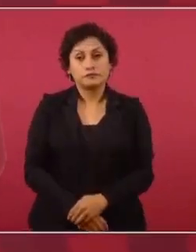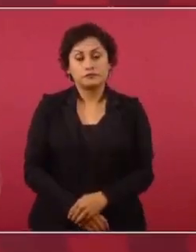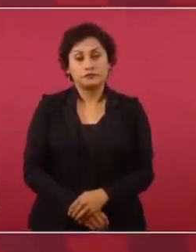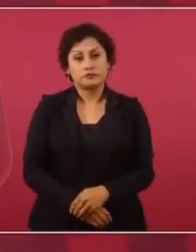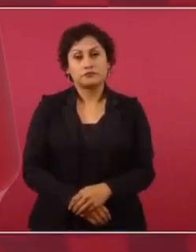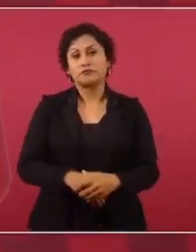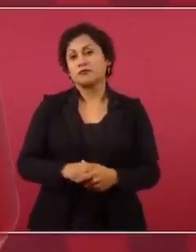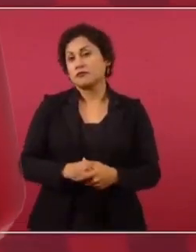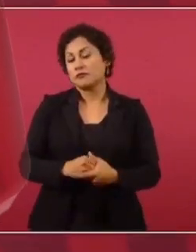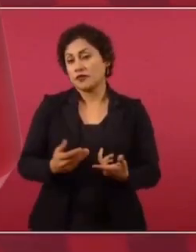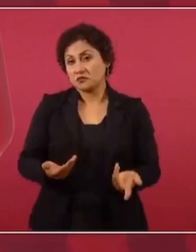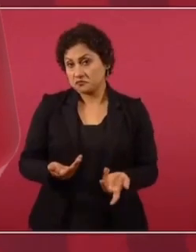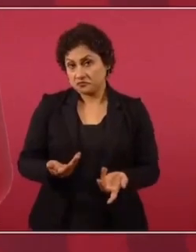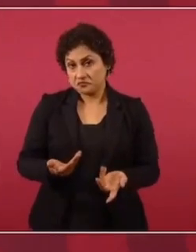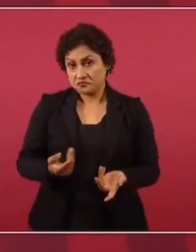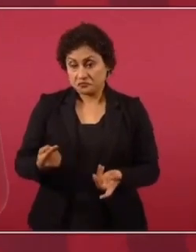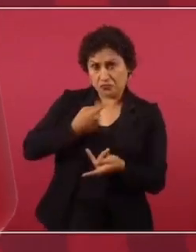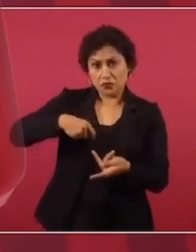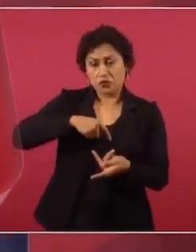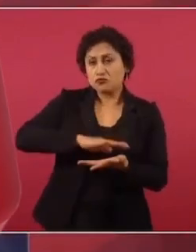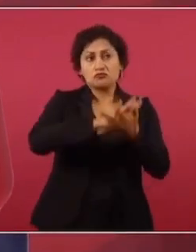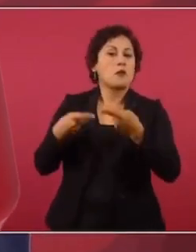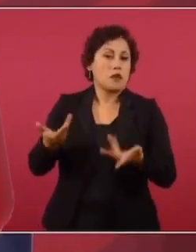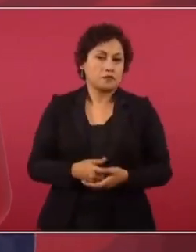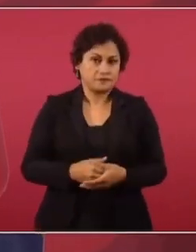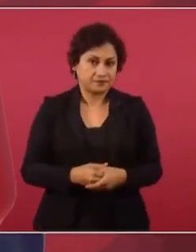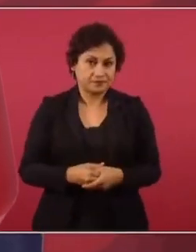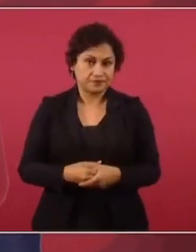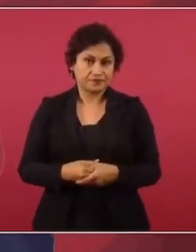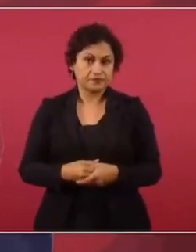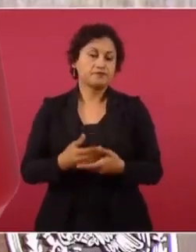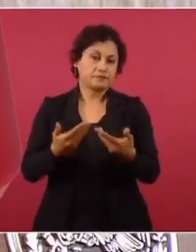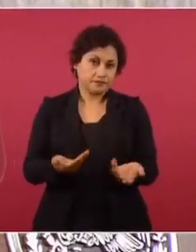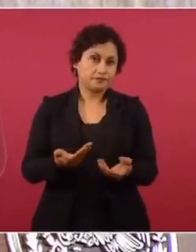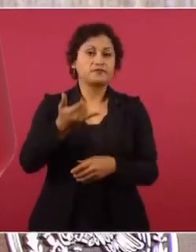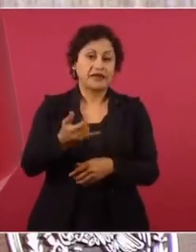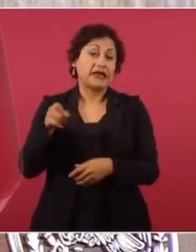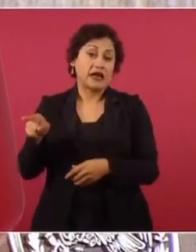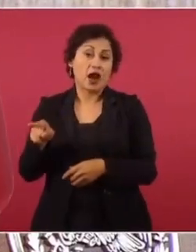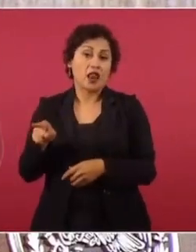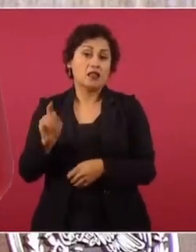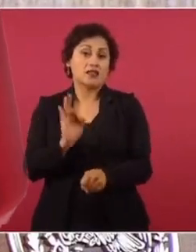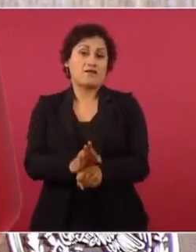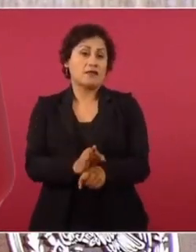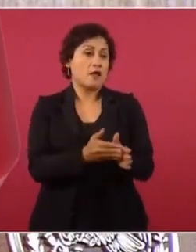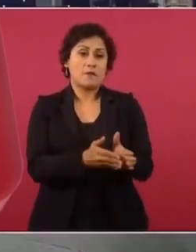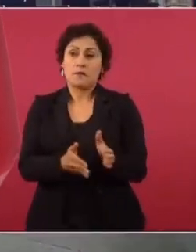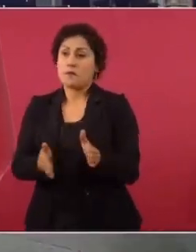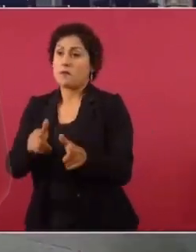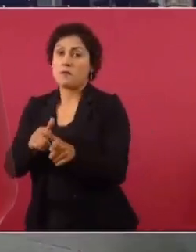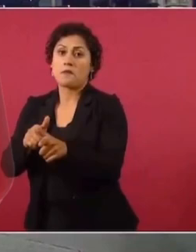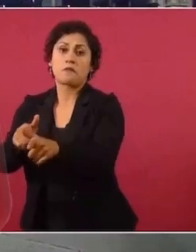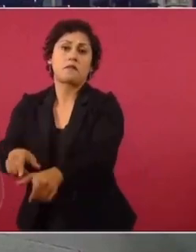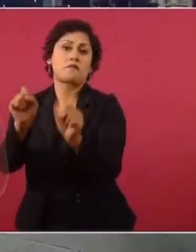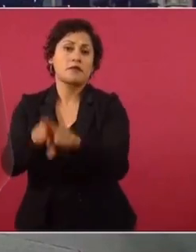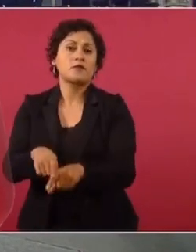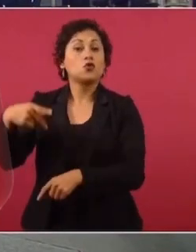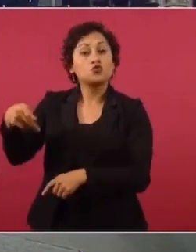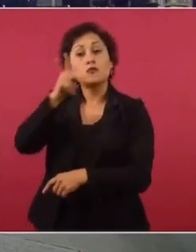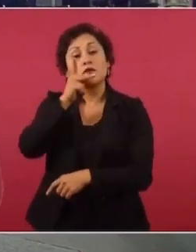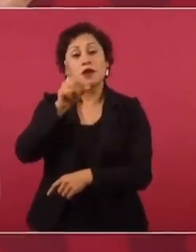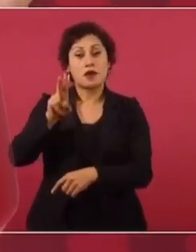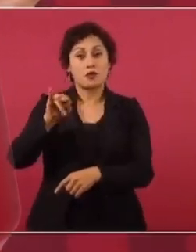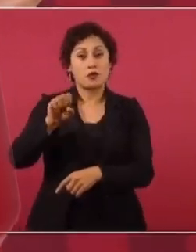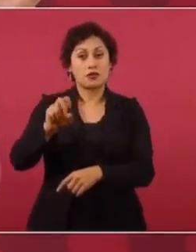cuestionando a los que buscamos una transformación, de verdad, y defendiendo el statu quo. Su papá, Luis Villoro,